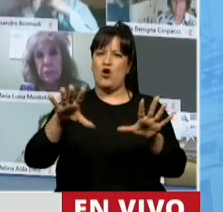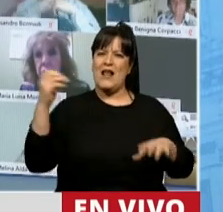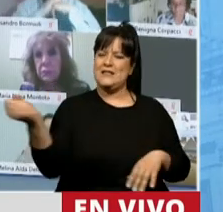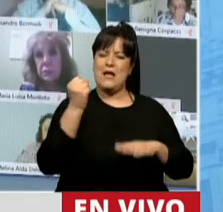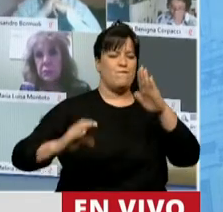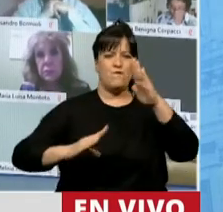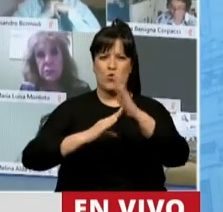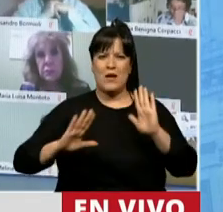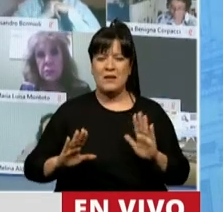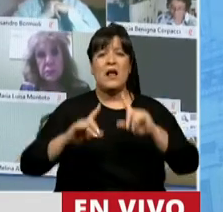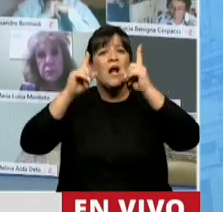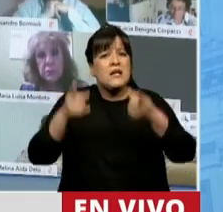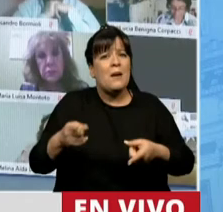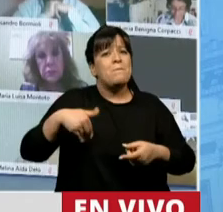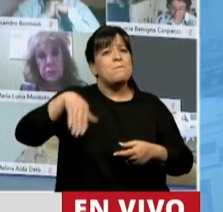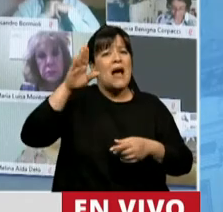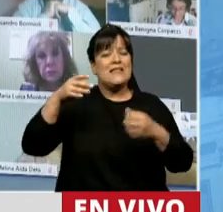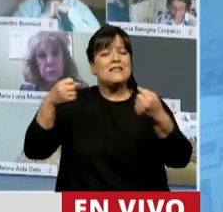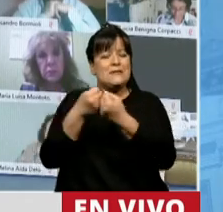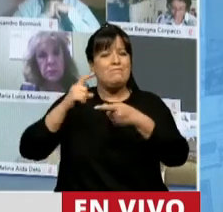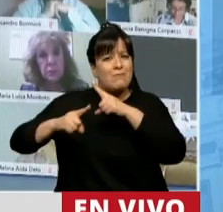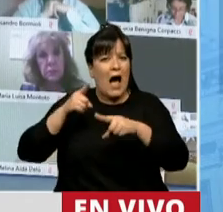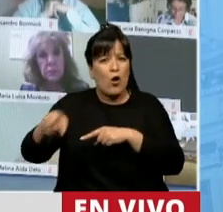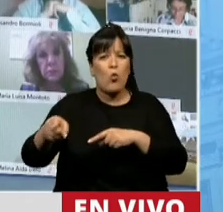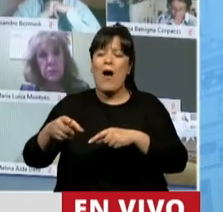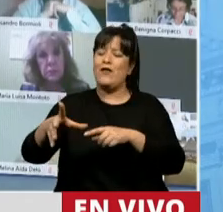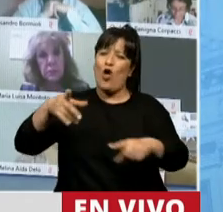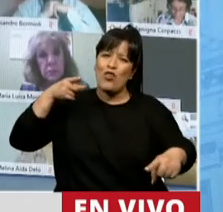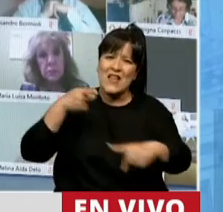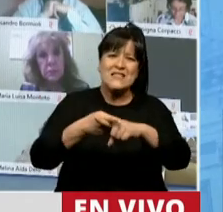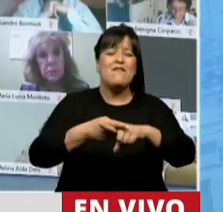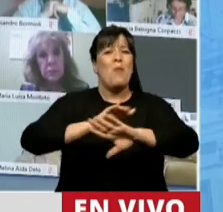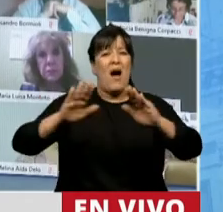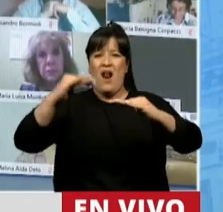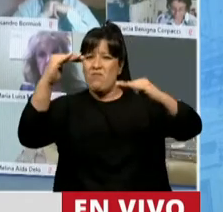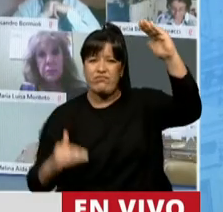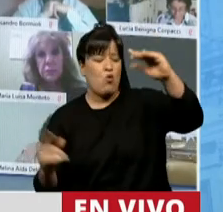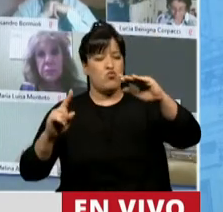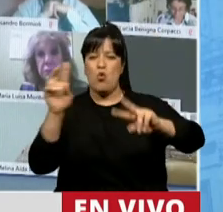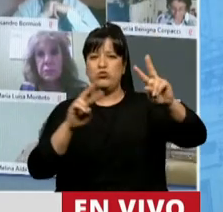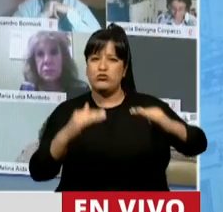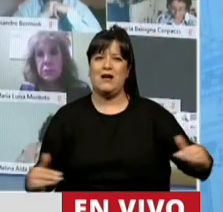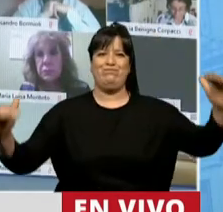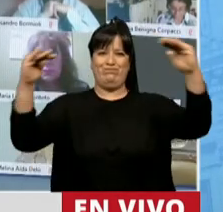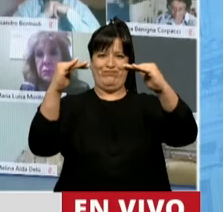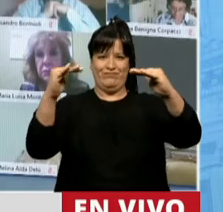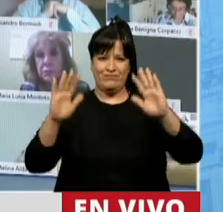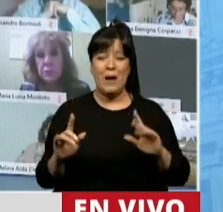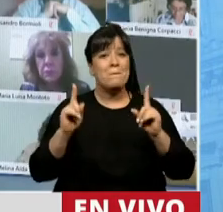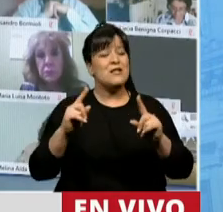y aborda principalmente el desafío de combatir la desigualdad dentro de los cánones